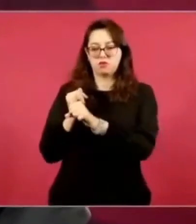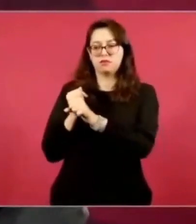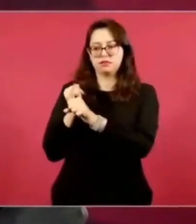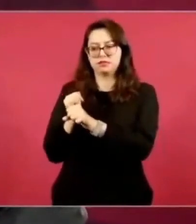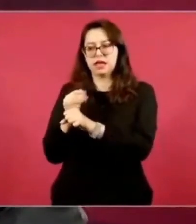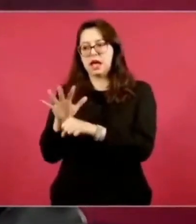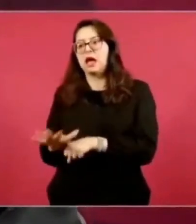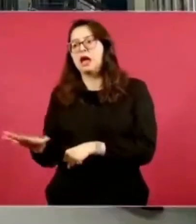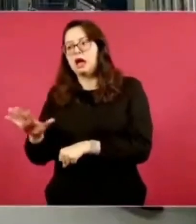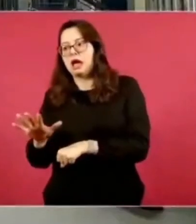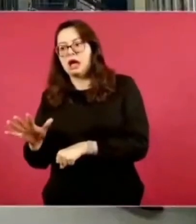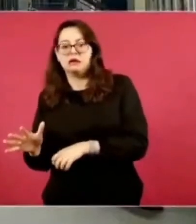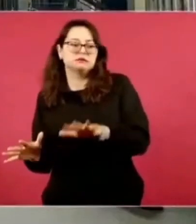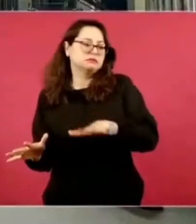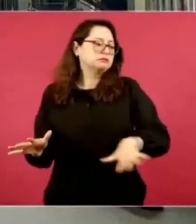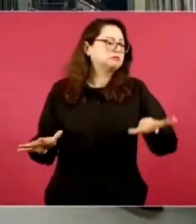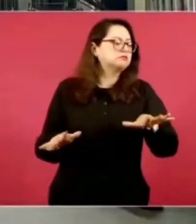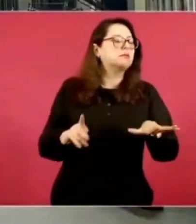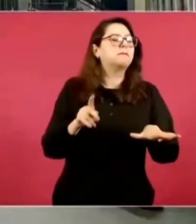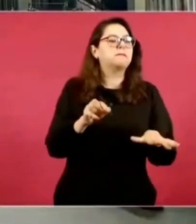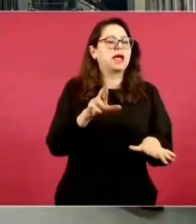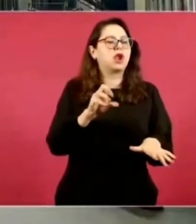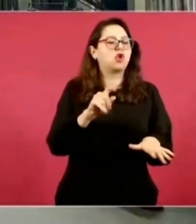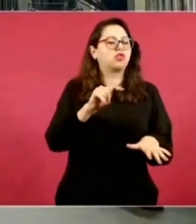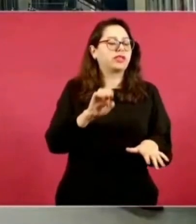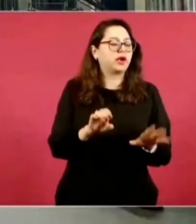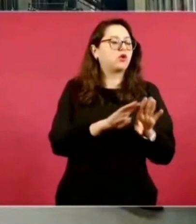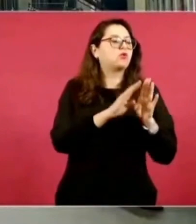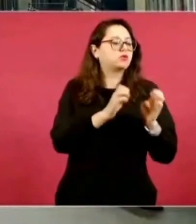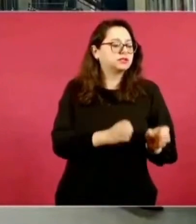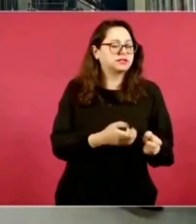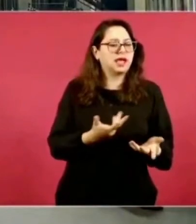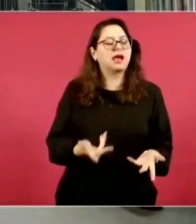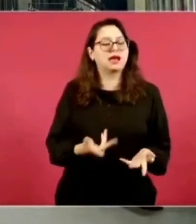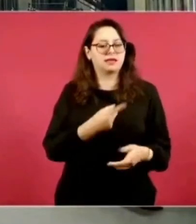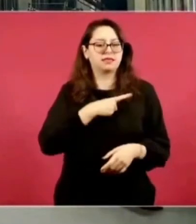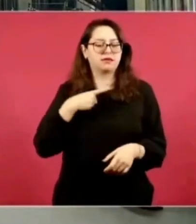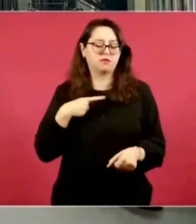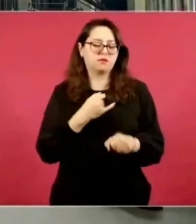es otra vía y vamos a informar. Muchísimas